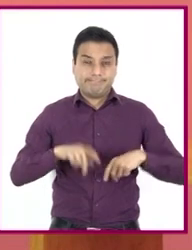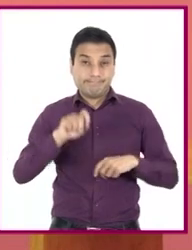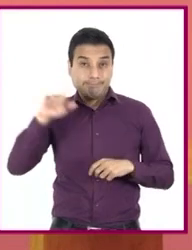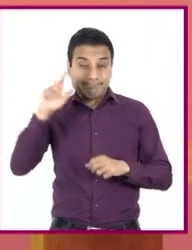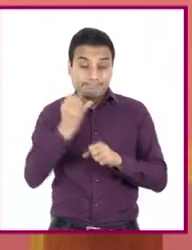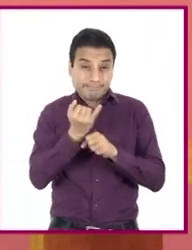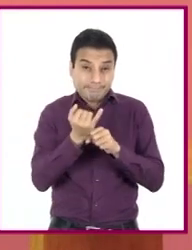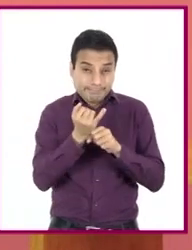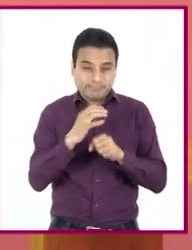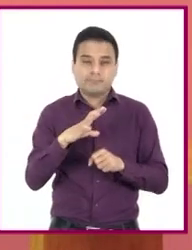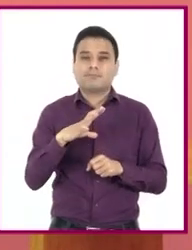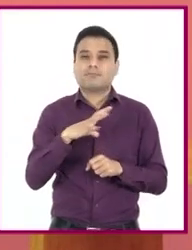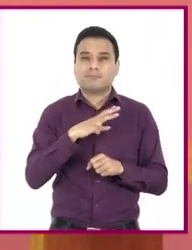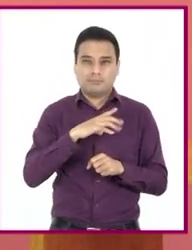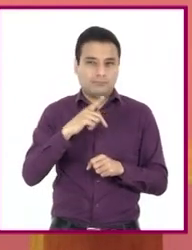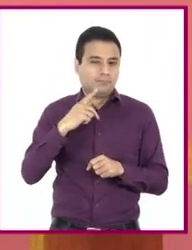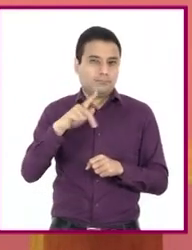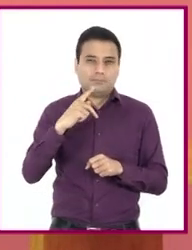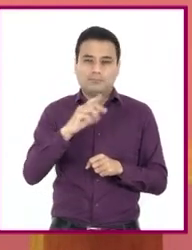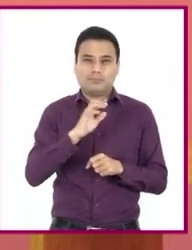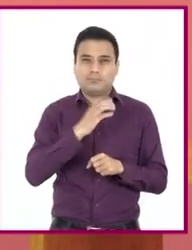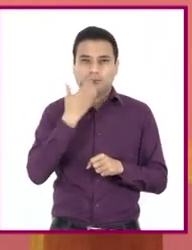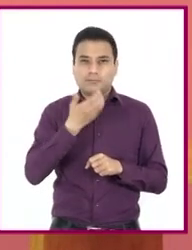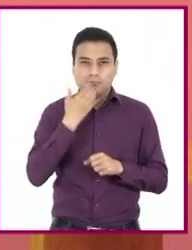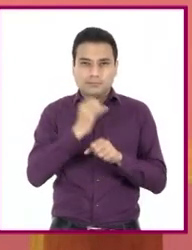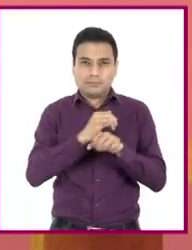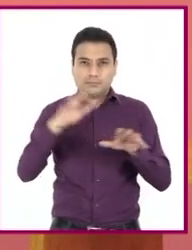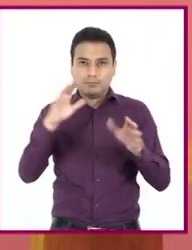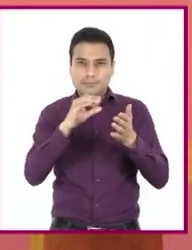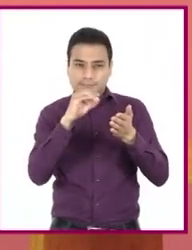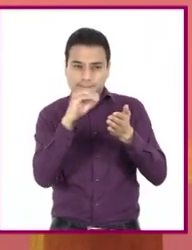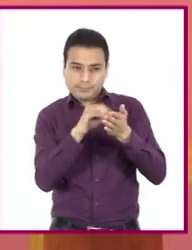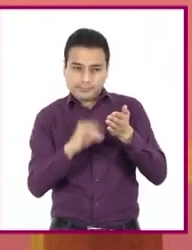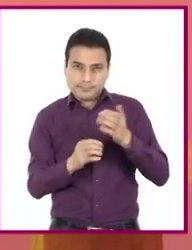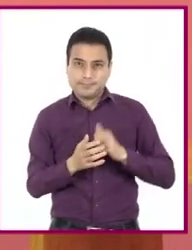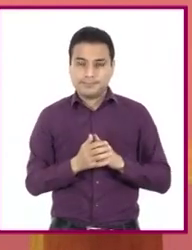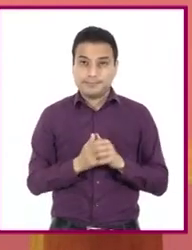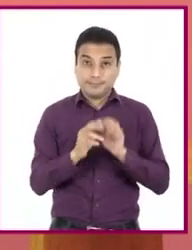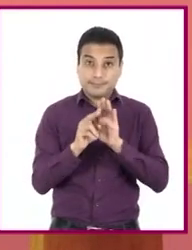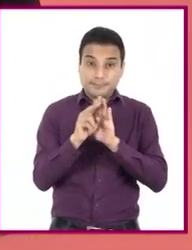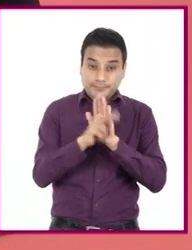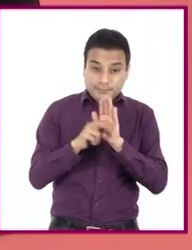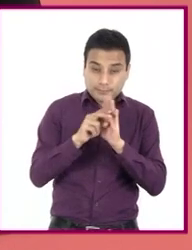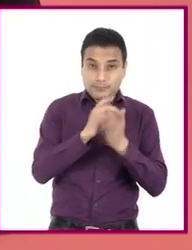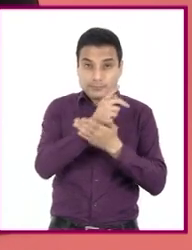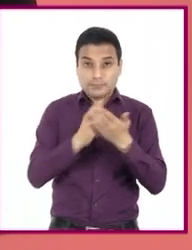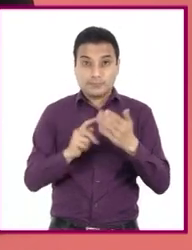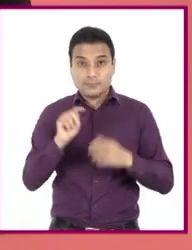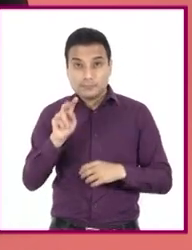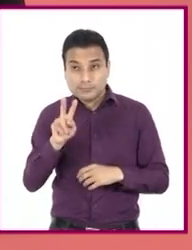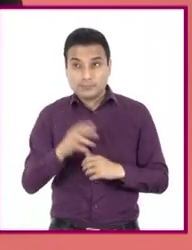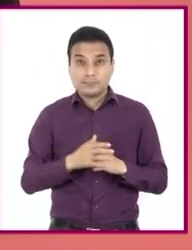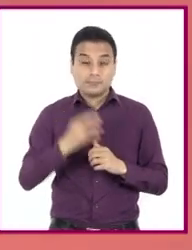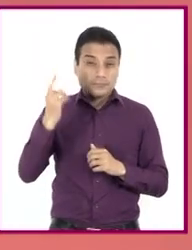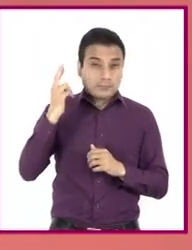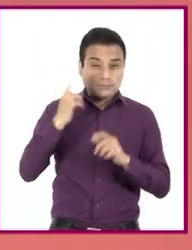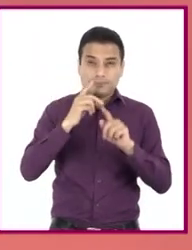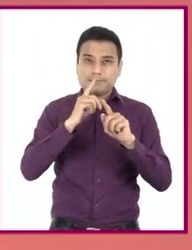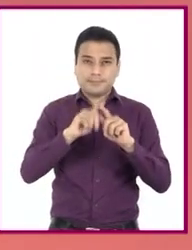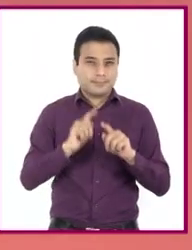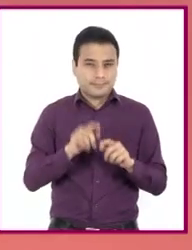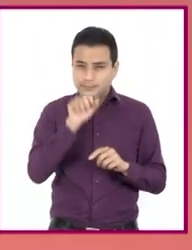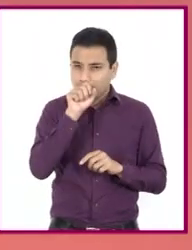misma lógica para organizar la información. Las fuentes audiovisuales no son la excepción. Como en el caso de las